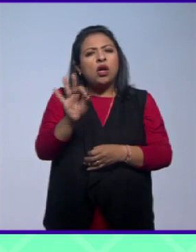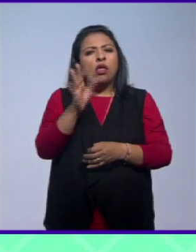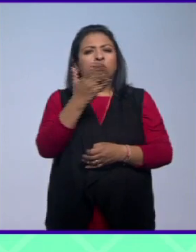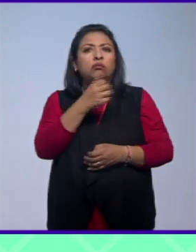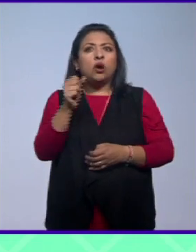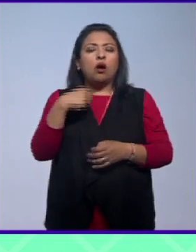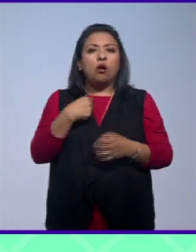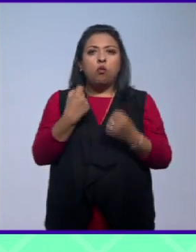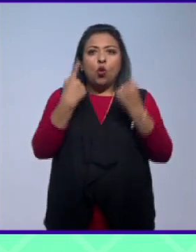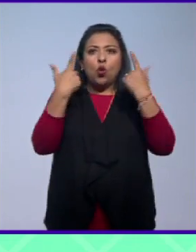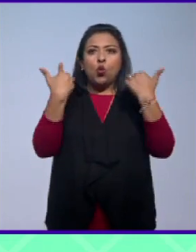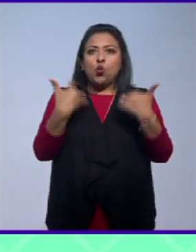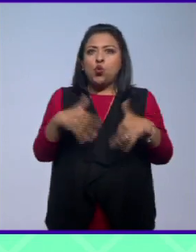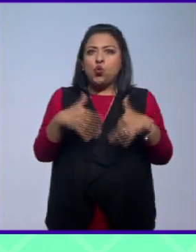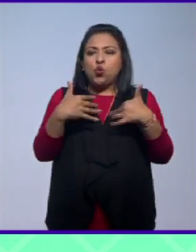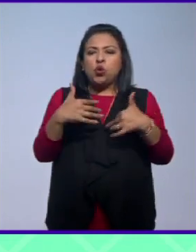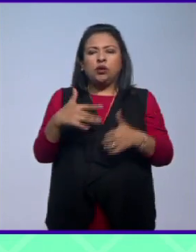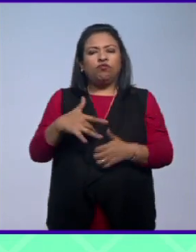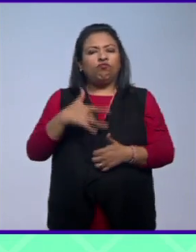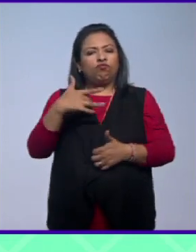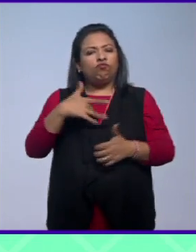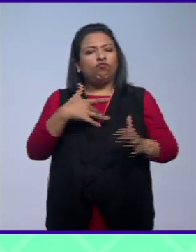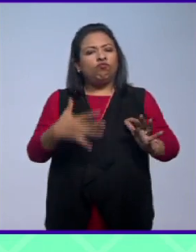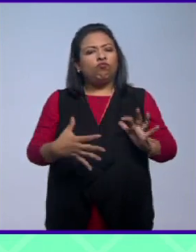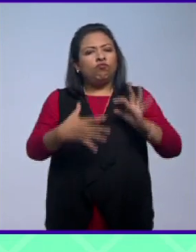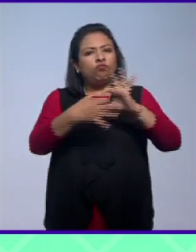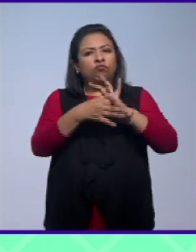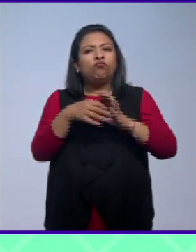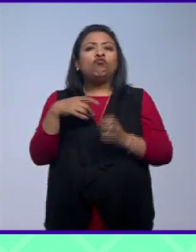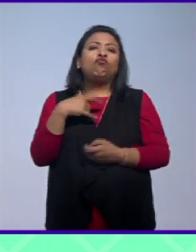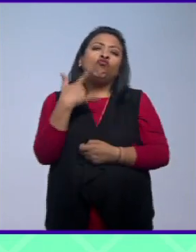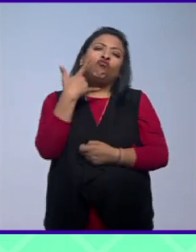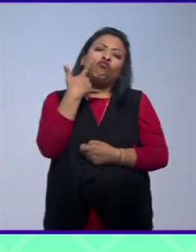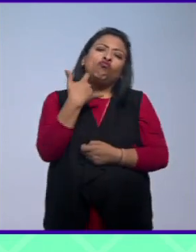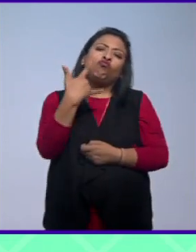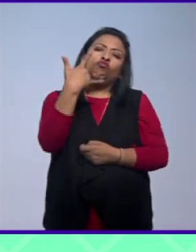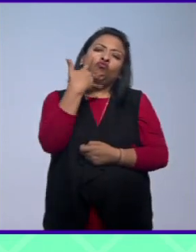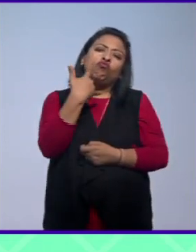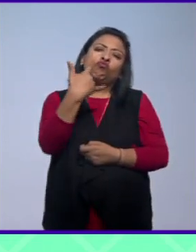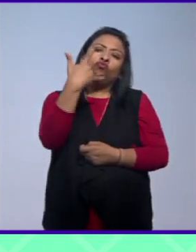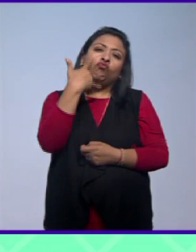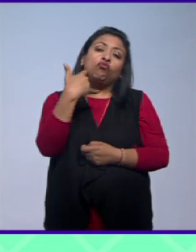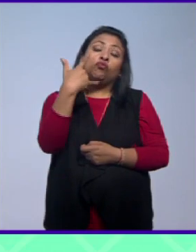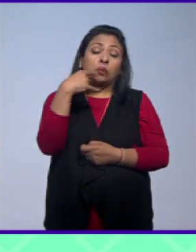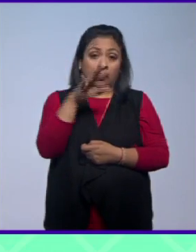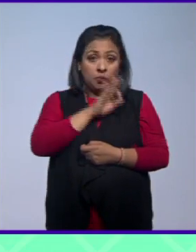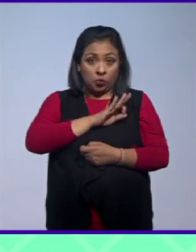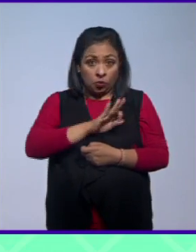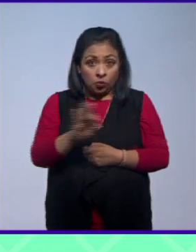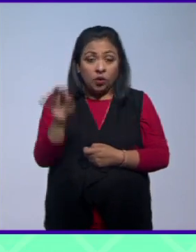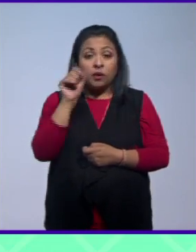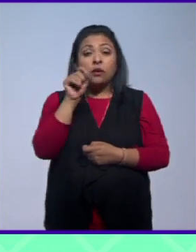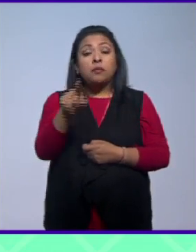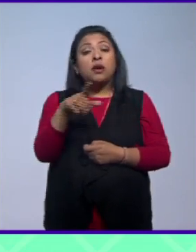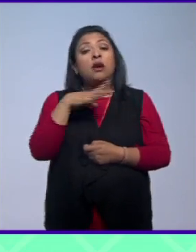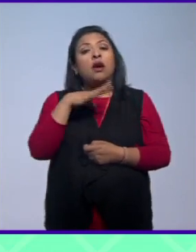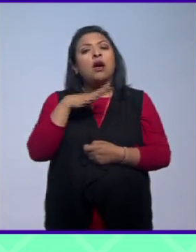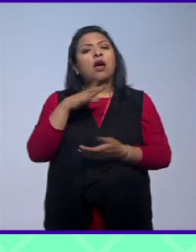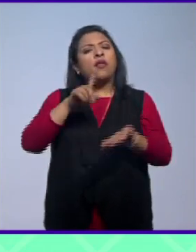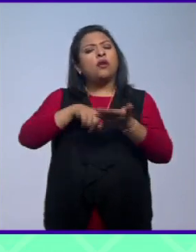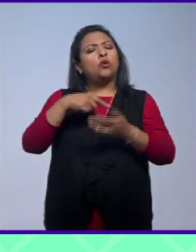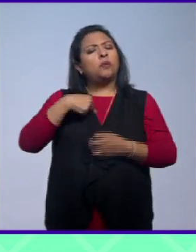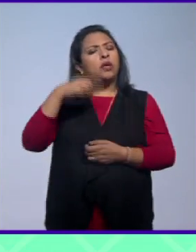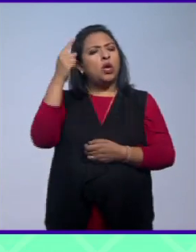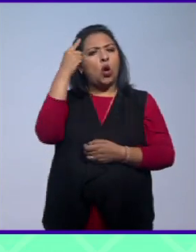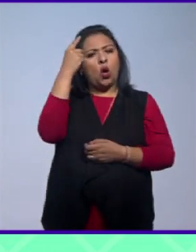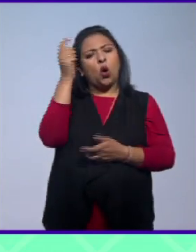admiración, de intuición, de contemplación y se haga capaz de formarse un juicio